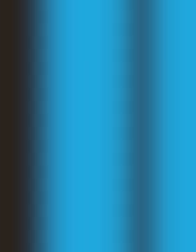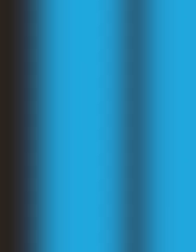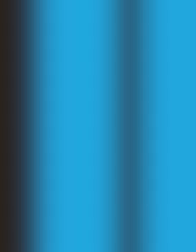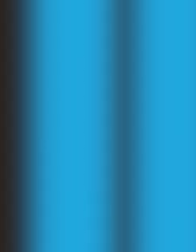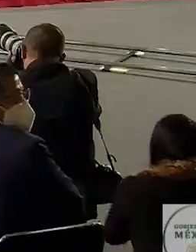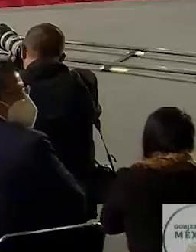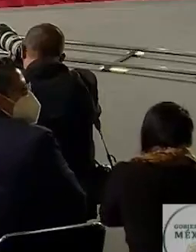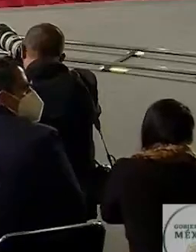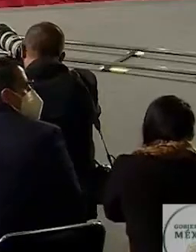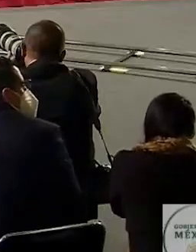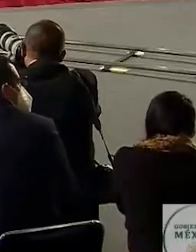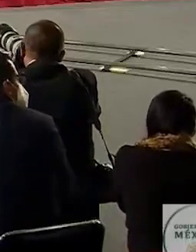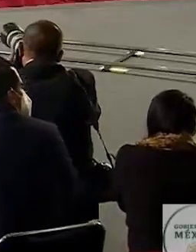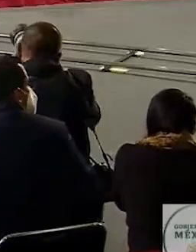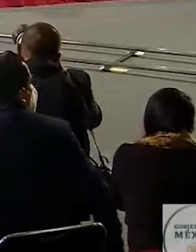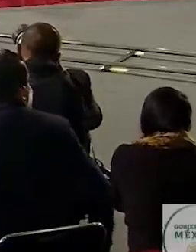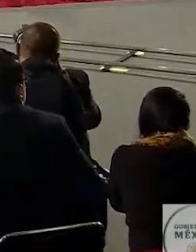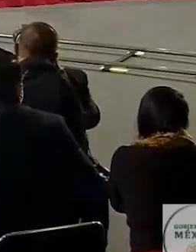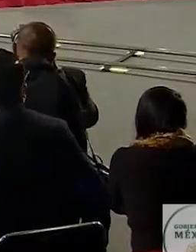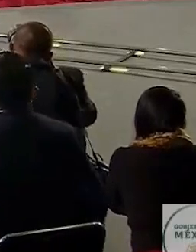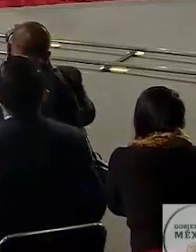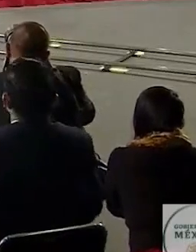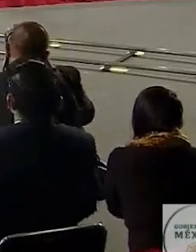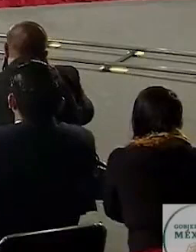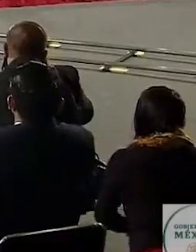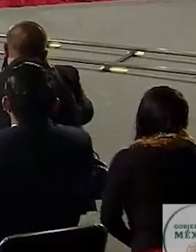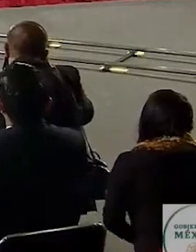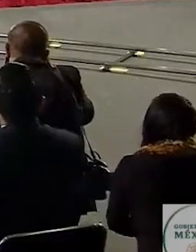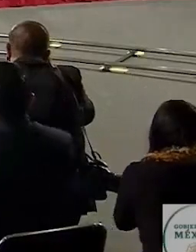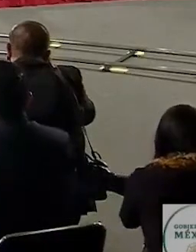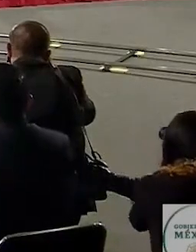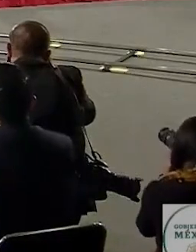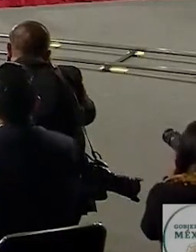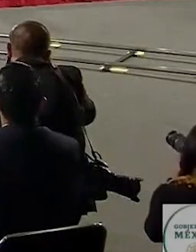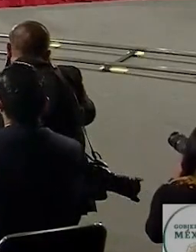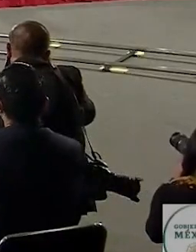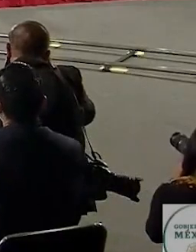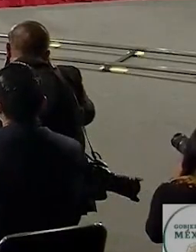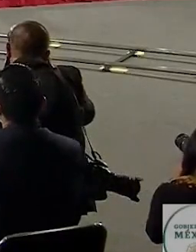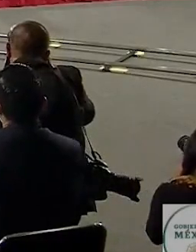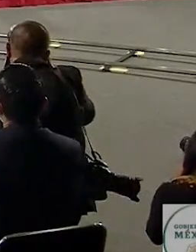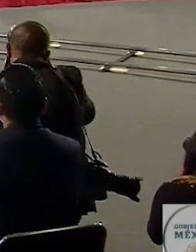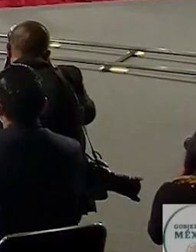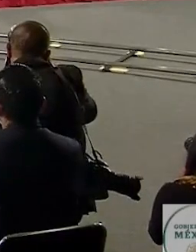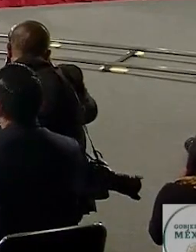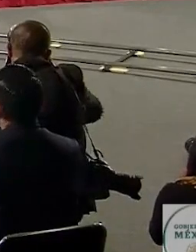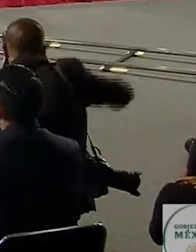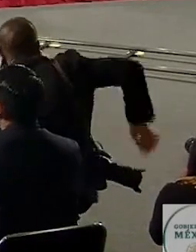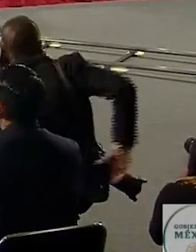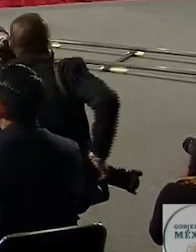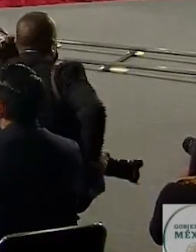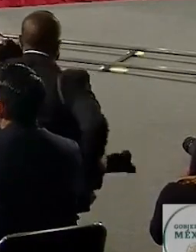Bueno, pues el día de hoy es muy importante porque vamos